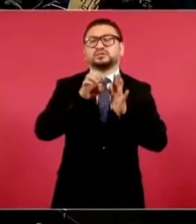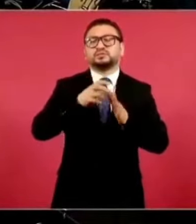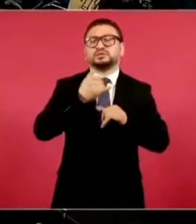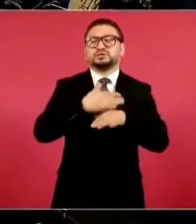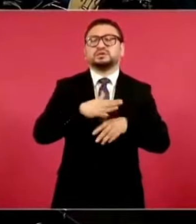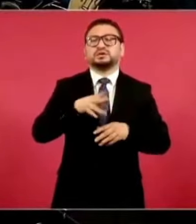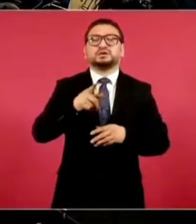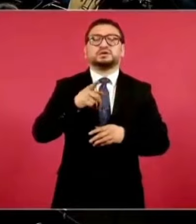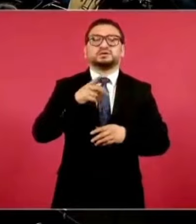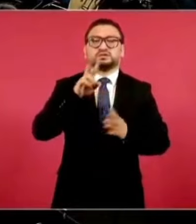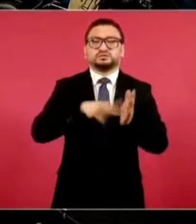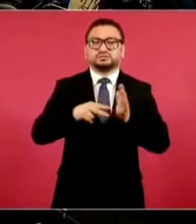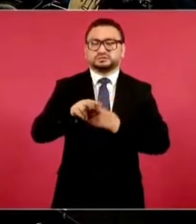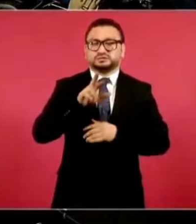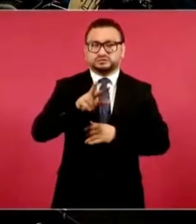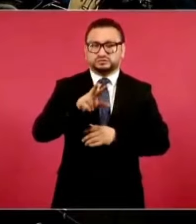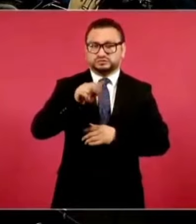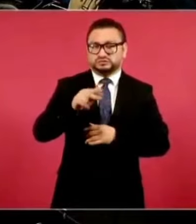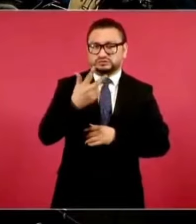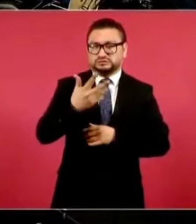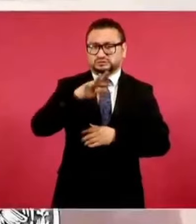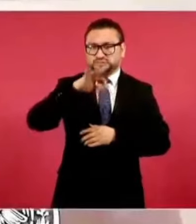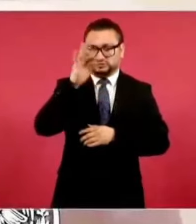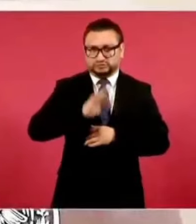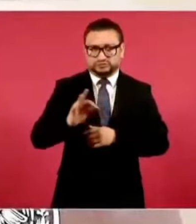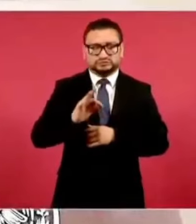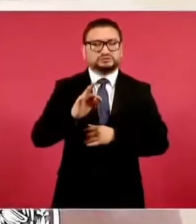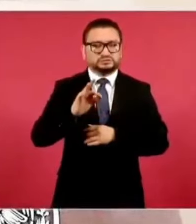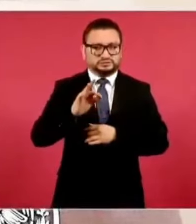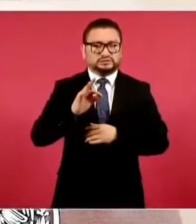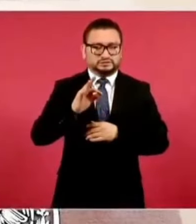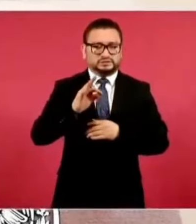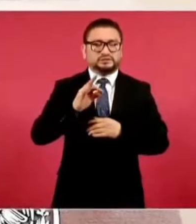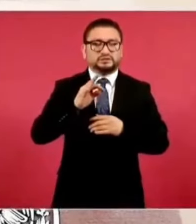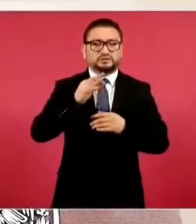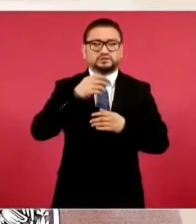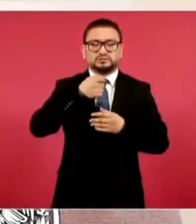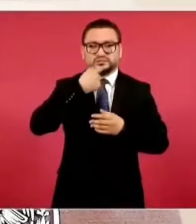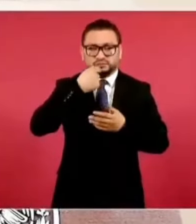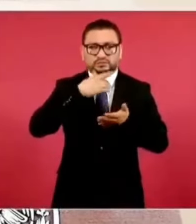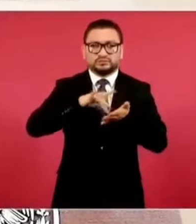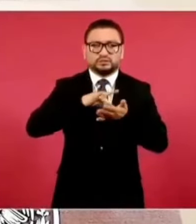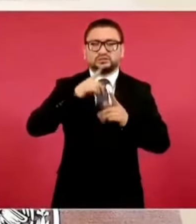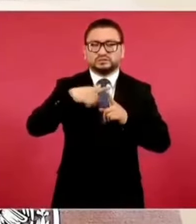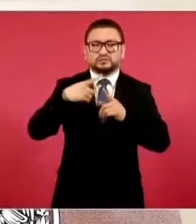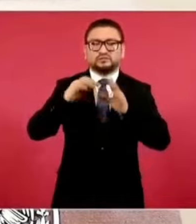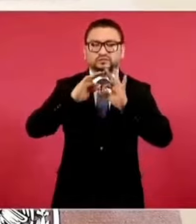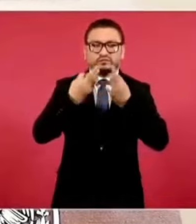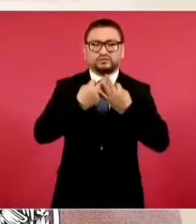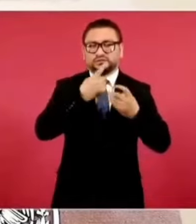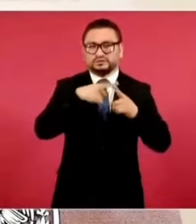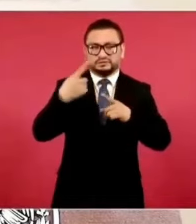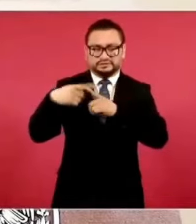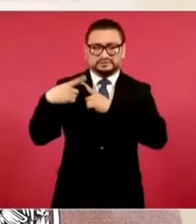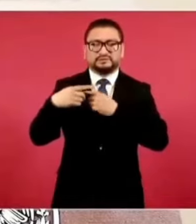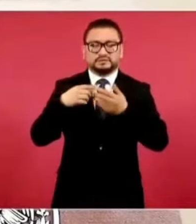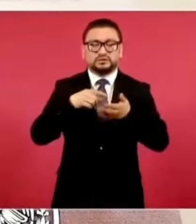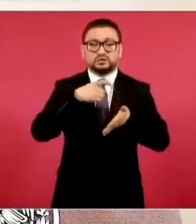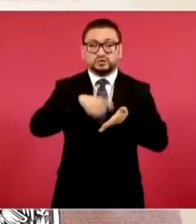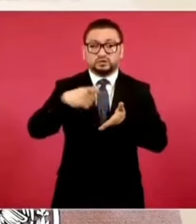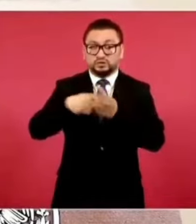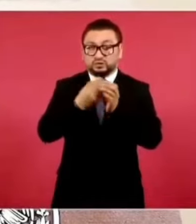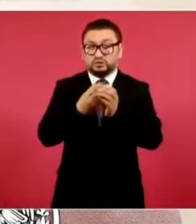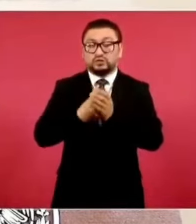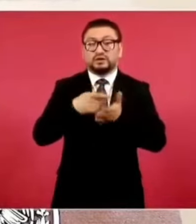2018 85 por ciento de las claves de medicamentos, de los que compran